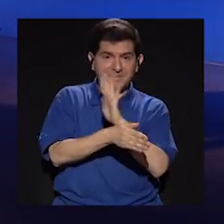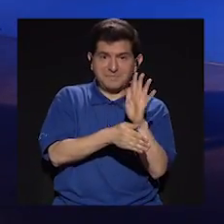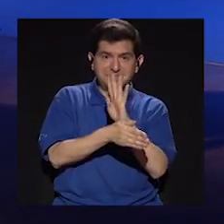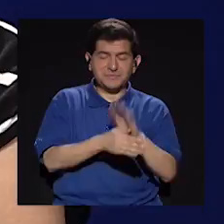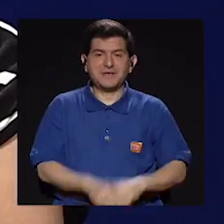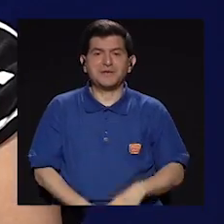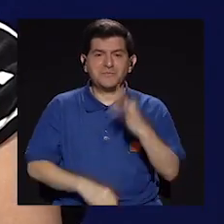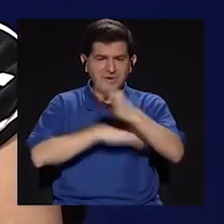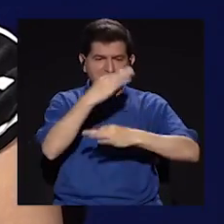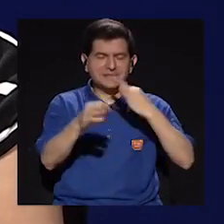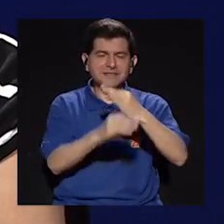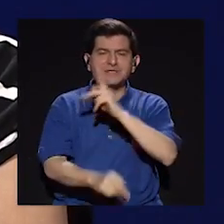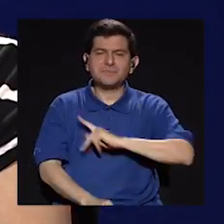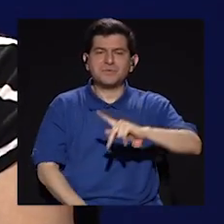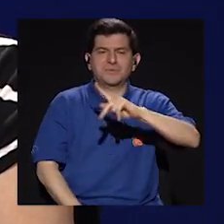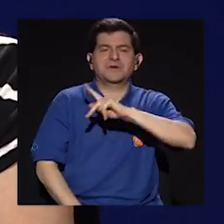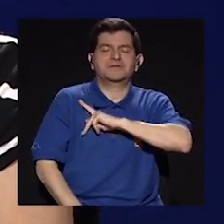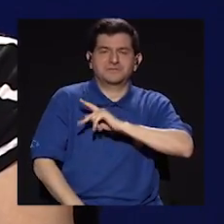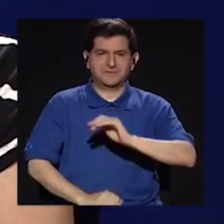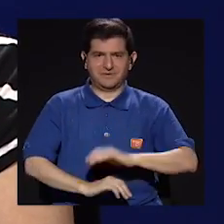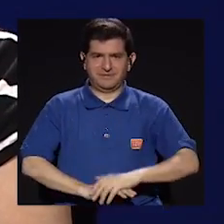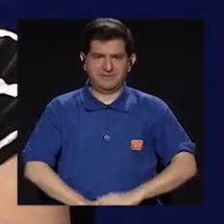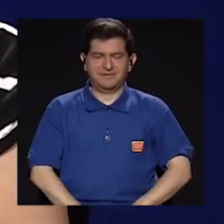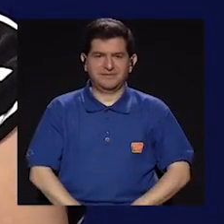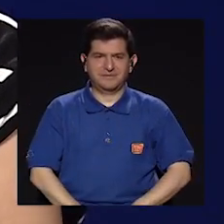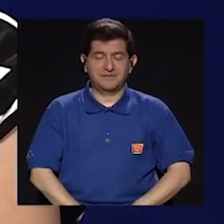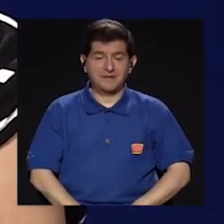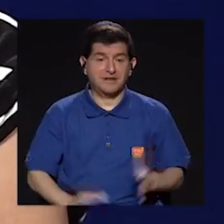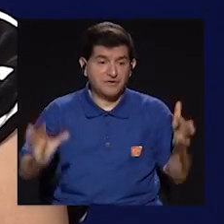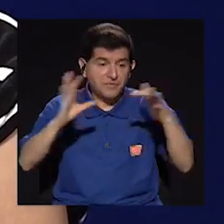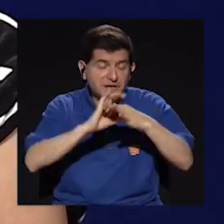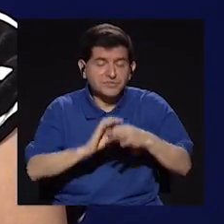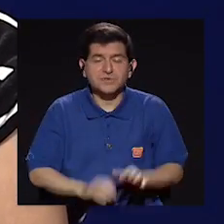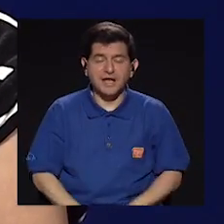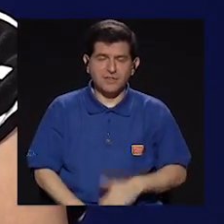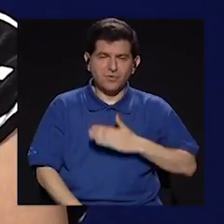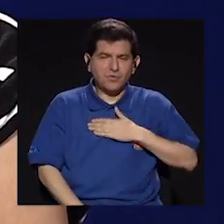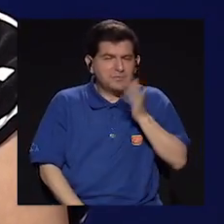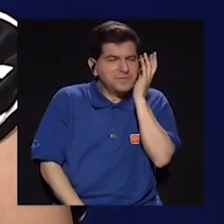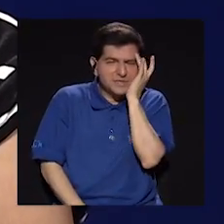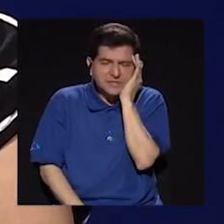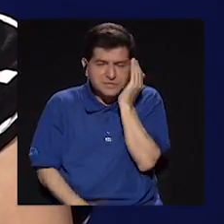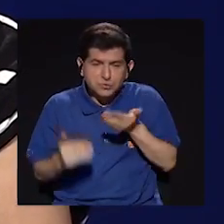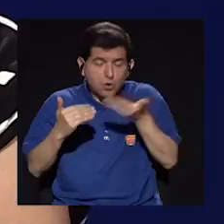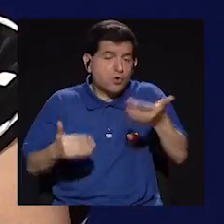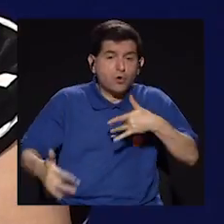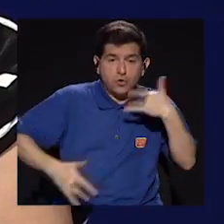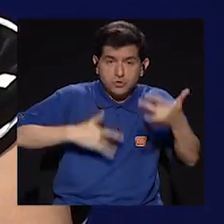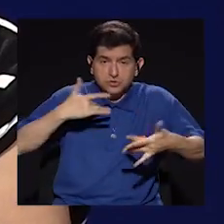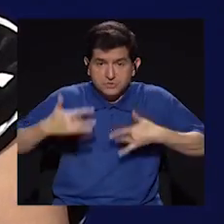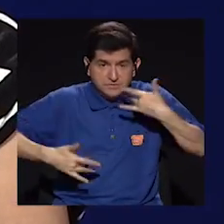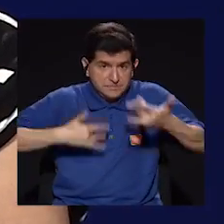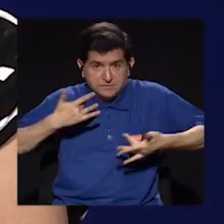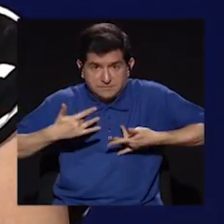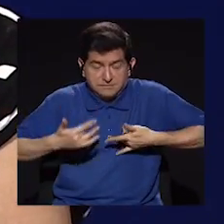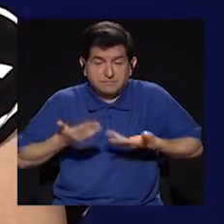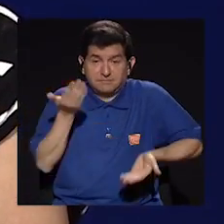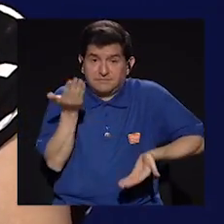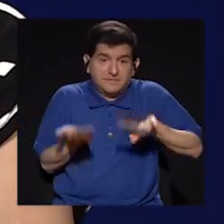películas son como muy personales y tienen que ver con inquietudes mías y con cosas que he sentido y